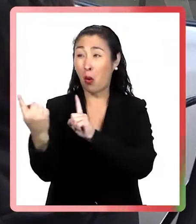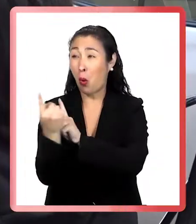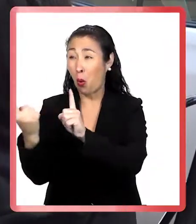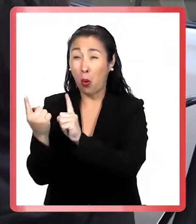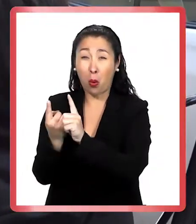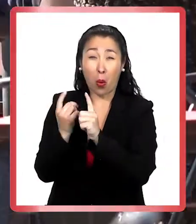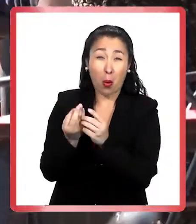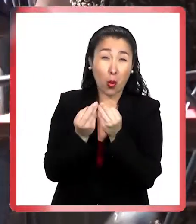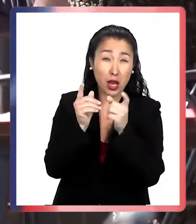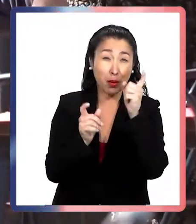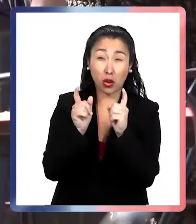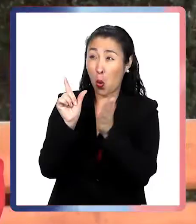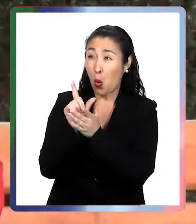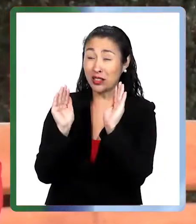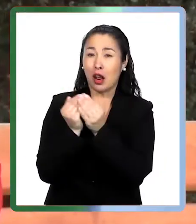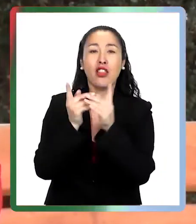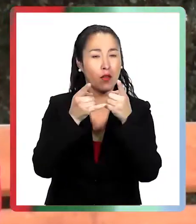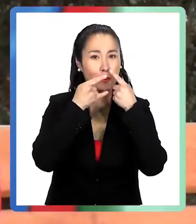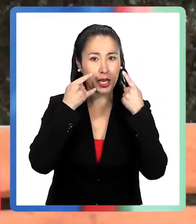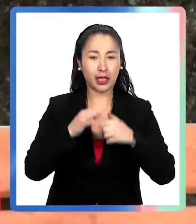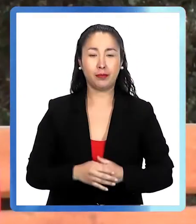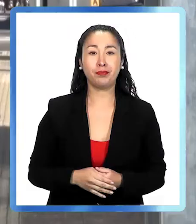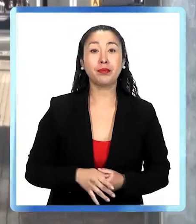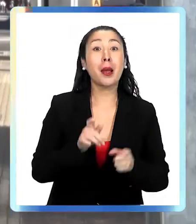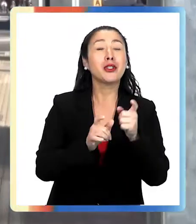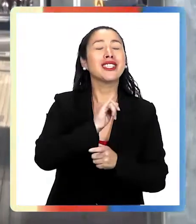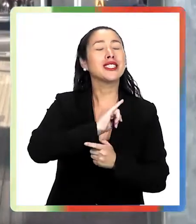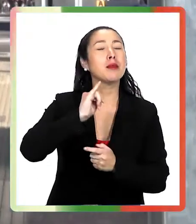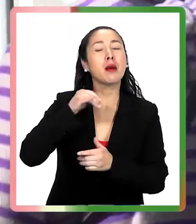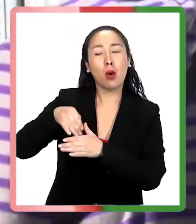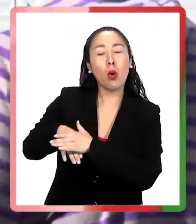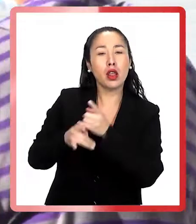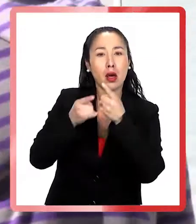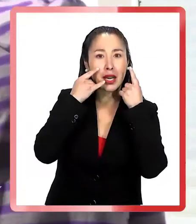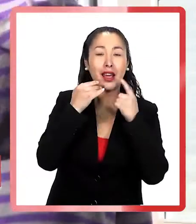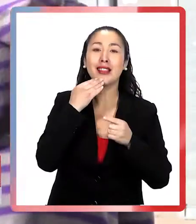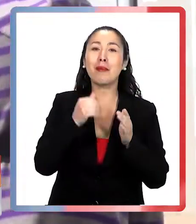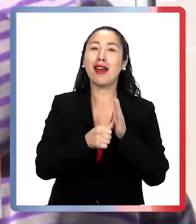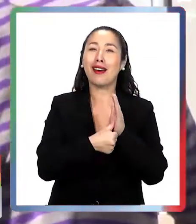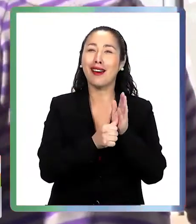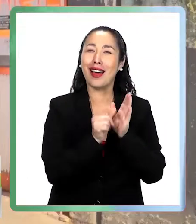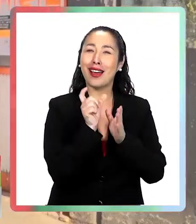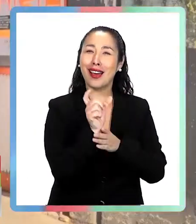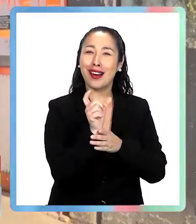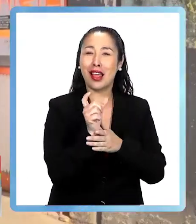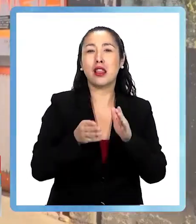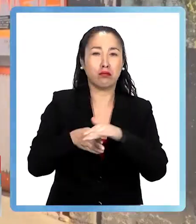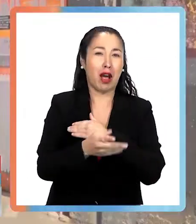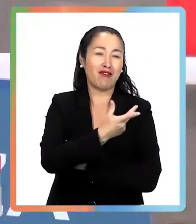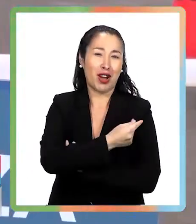este distanciamiento físico, como lo decía. Muy importante, las personas deberán llevar siempre su mascarilla y su pase de movilidad.